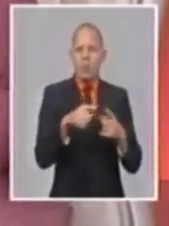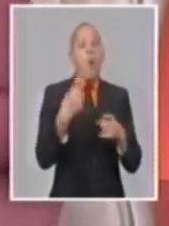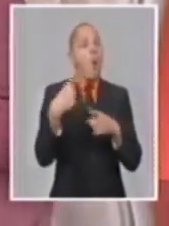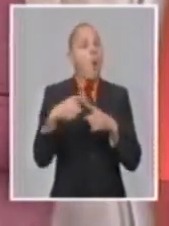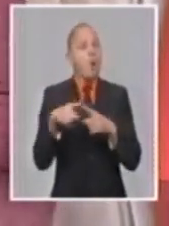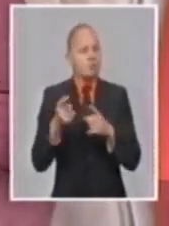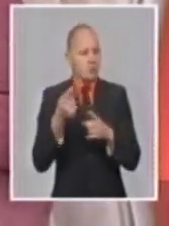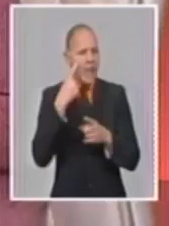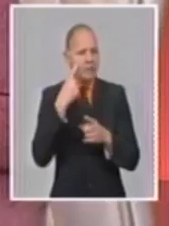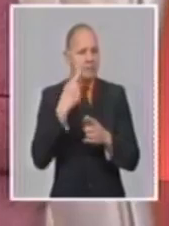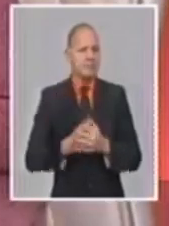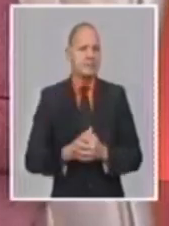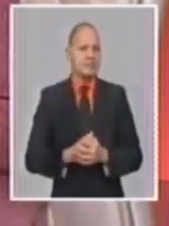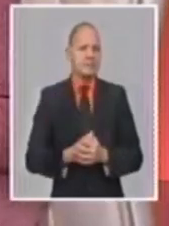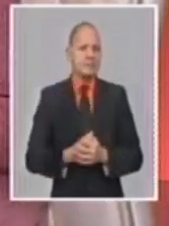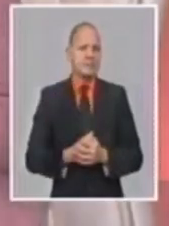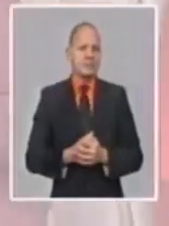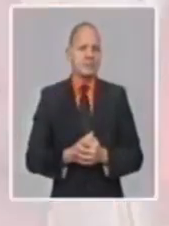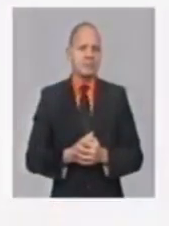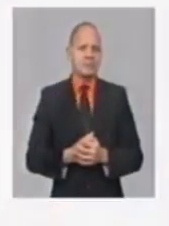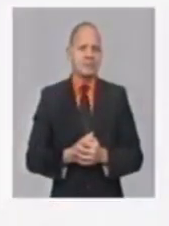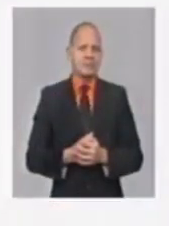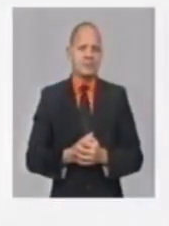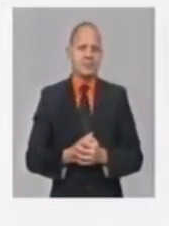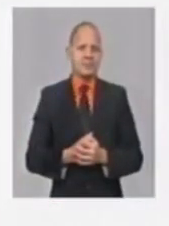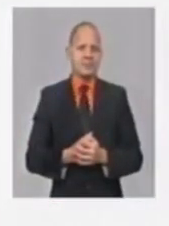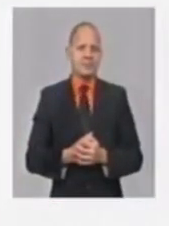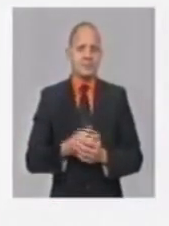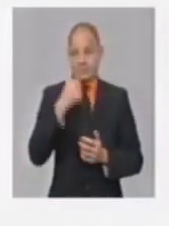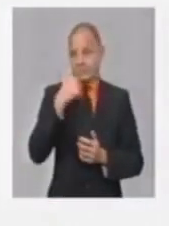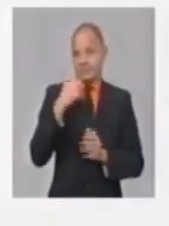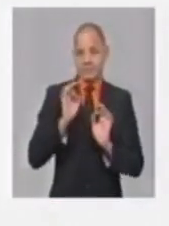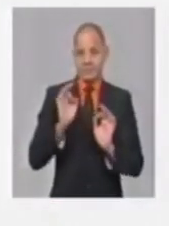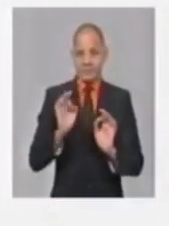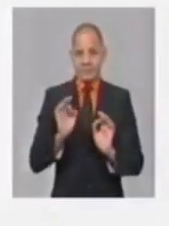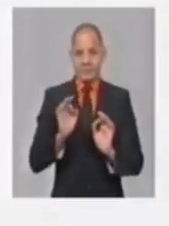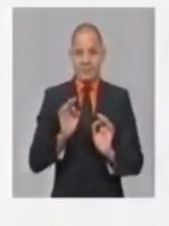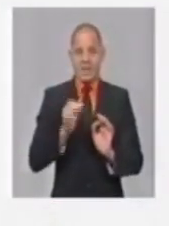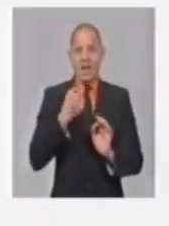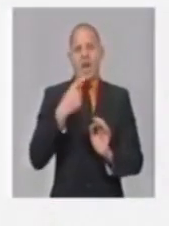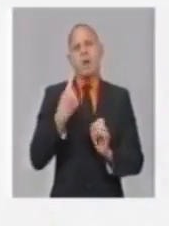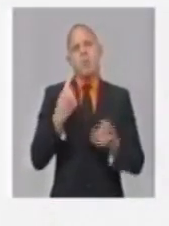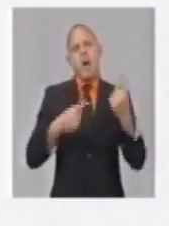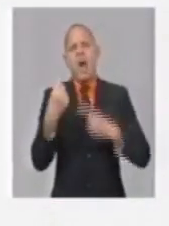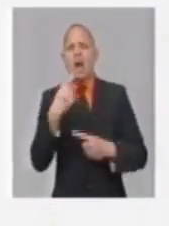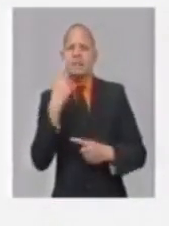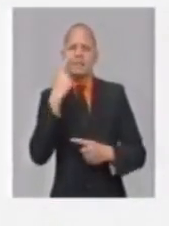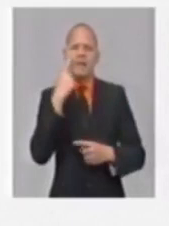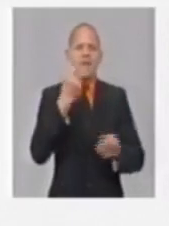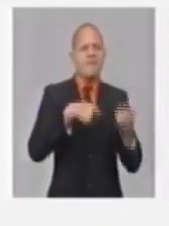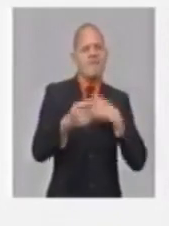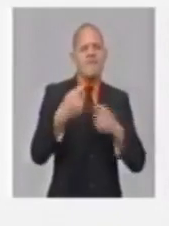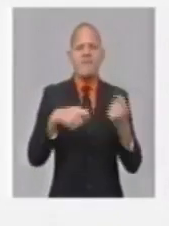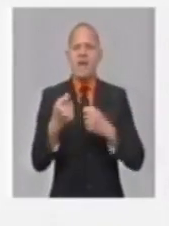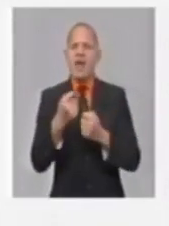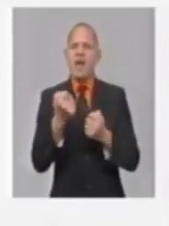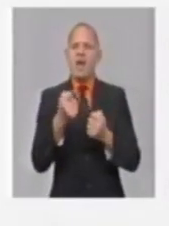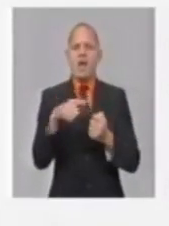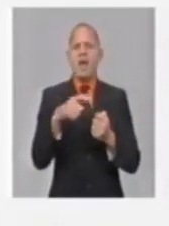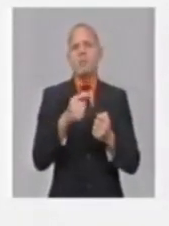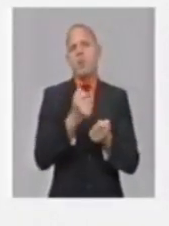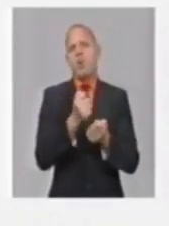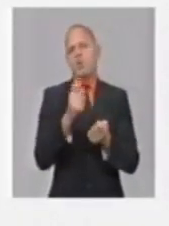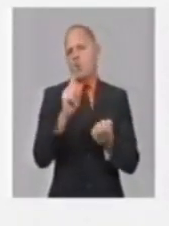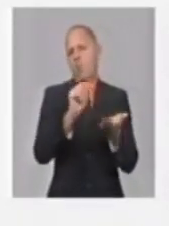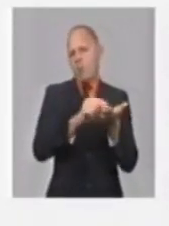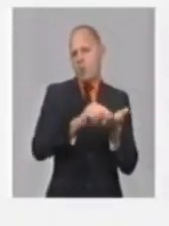nomás. Y, por ejemplo, los precios minoristas de los productos industriales de venta liberada,